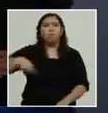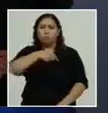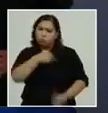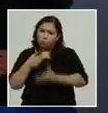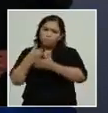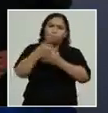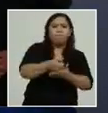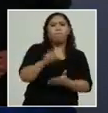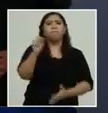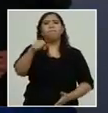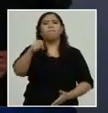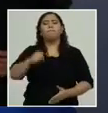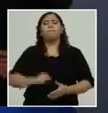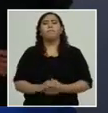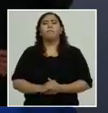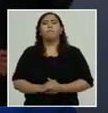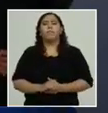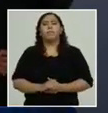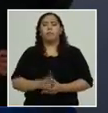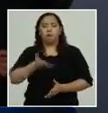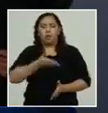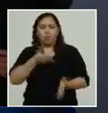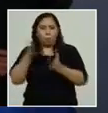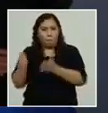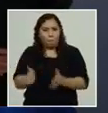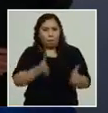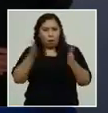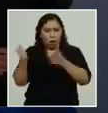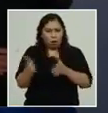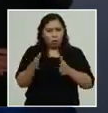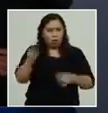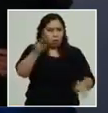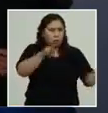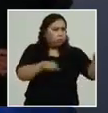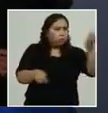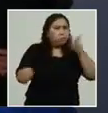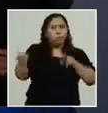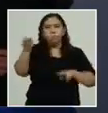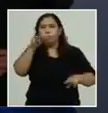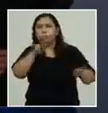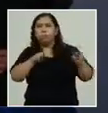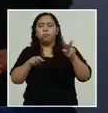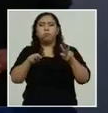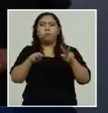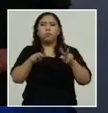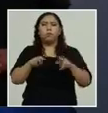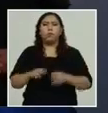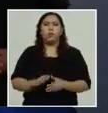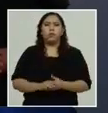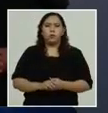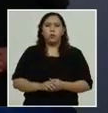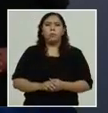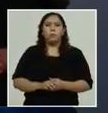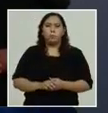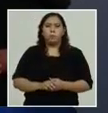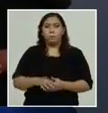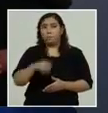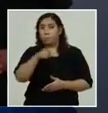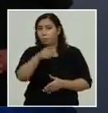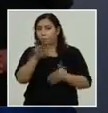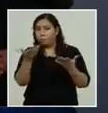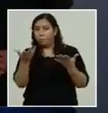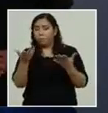monitoreando las operaciones a través de diferentes medios de recursos de vigilancia para evitar